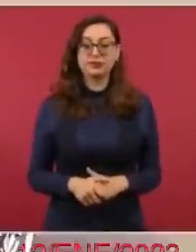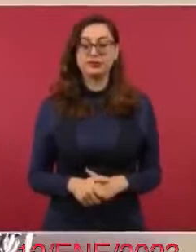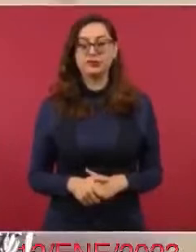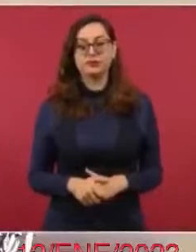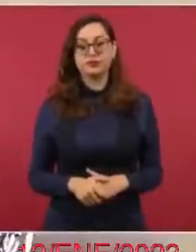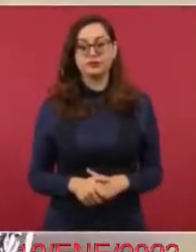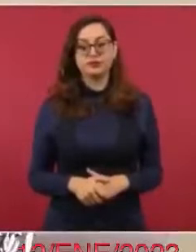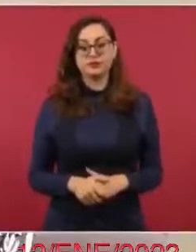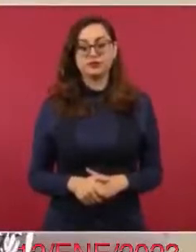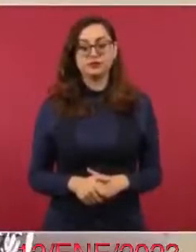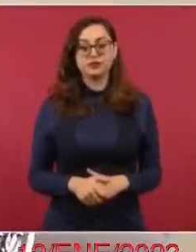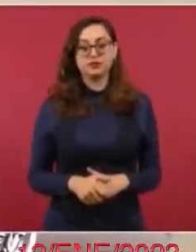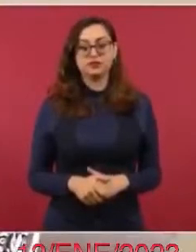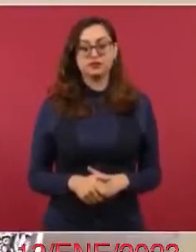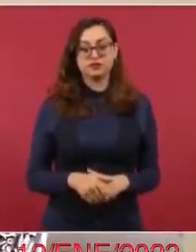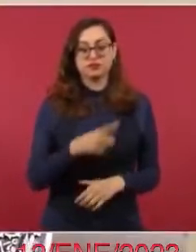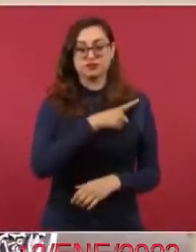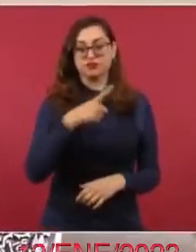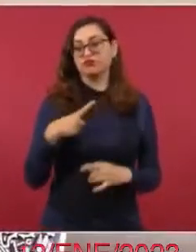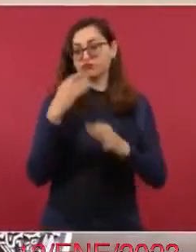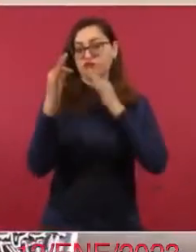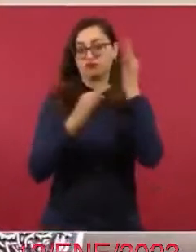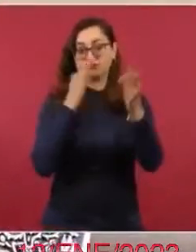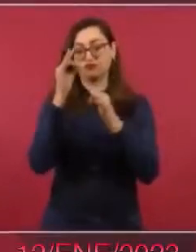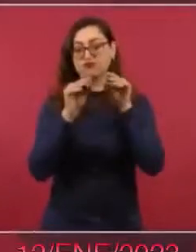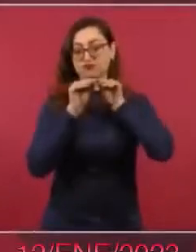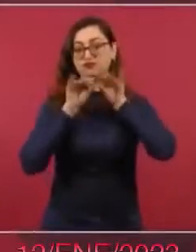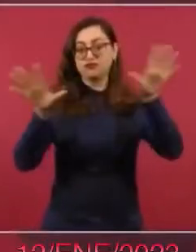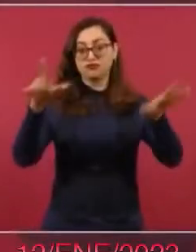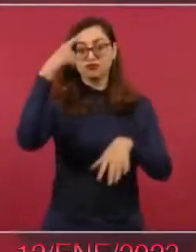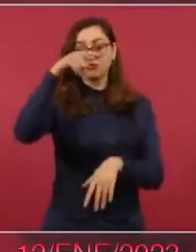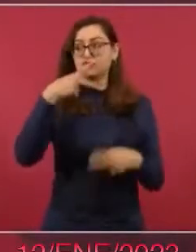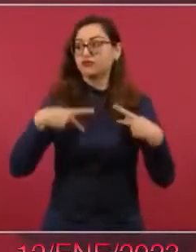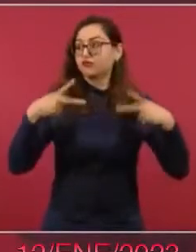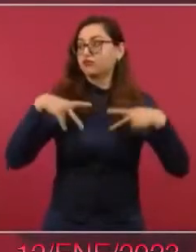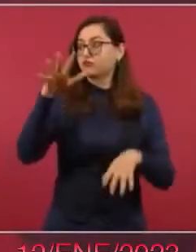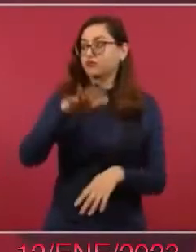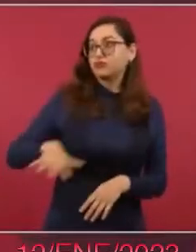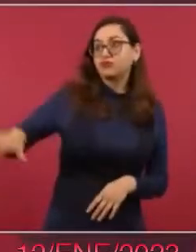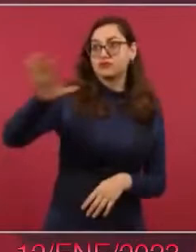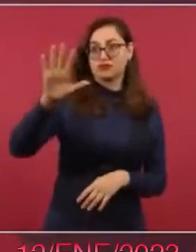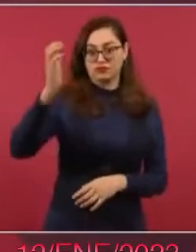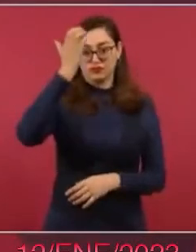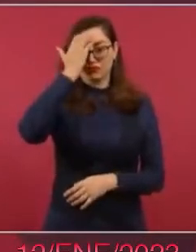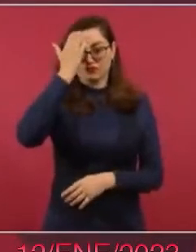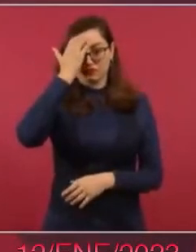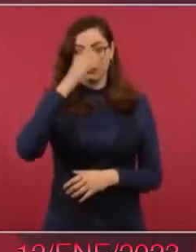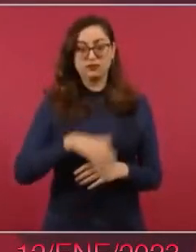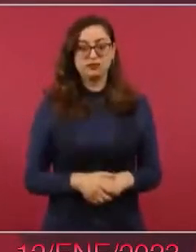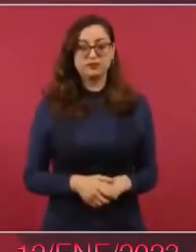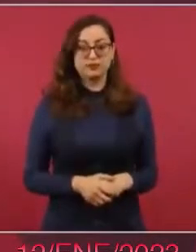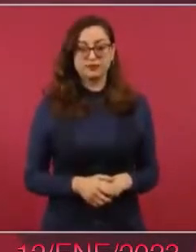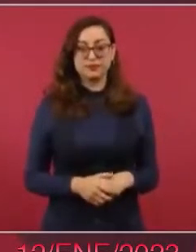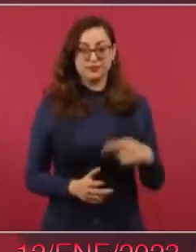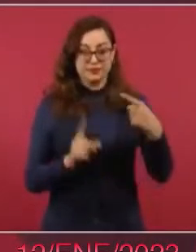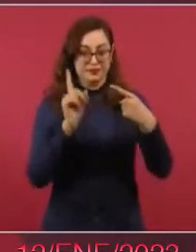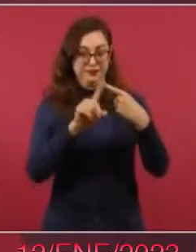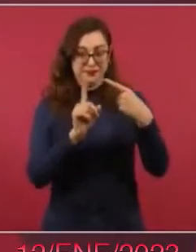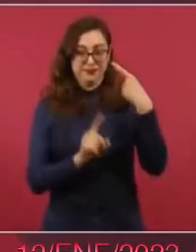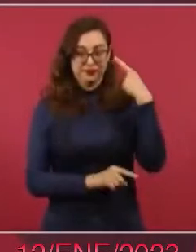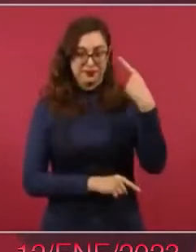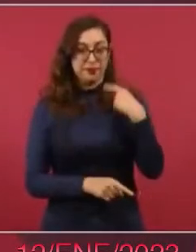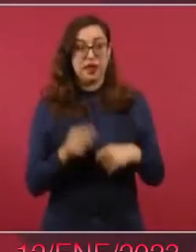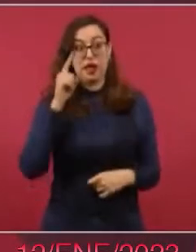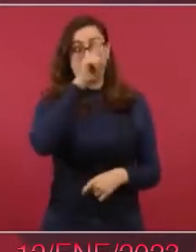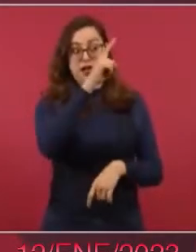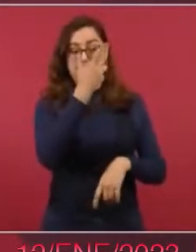si no ¿cómo se va a enterar la gente? una es que no quieren los abogados de